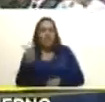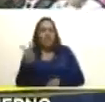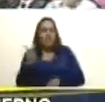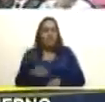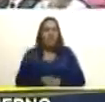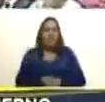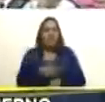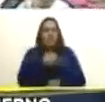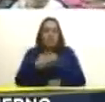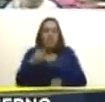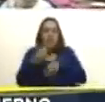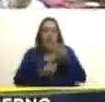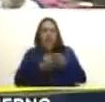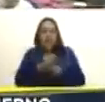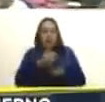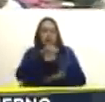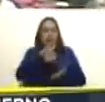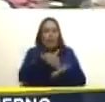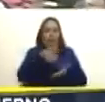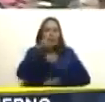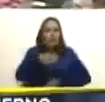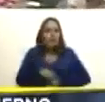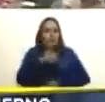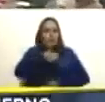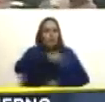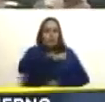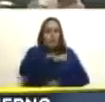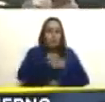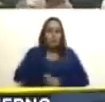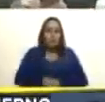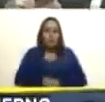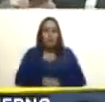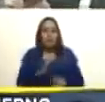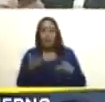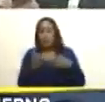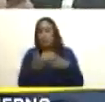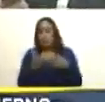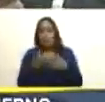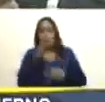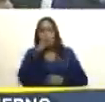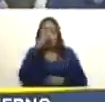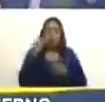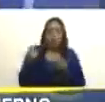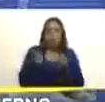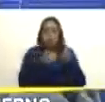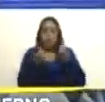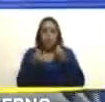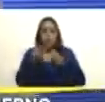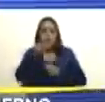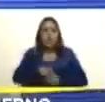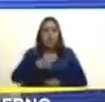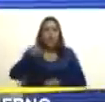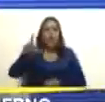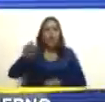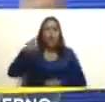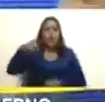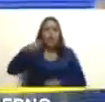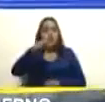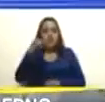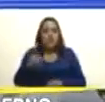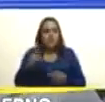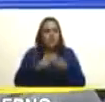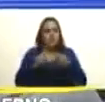desde Miami y Madrid la casta de ultraderecha de los López las Machados los